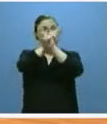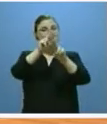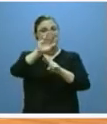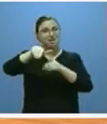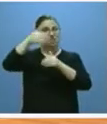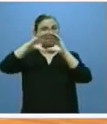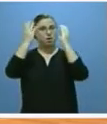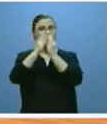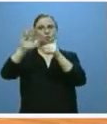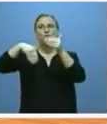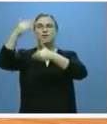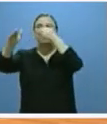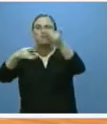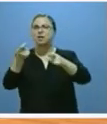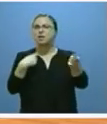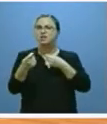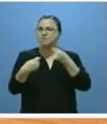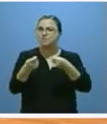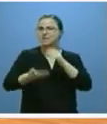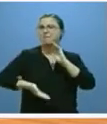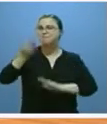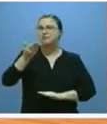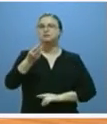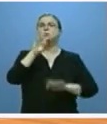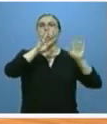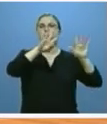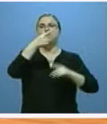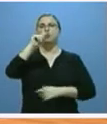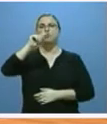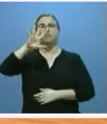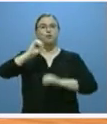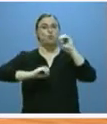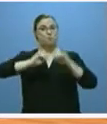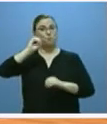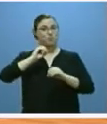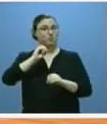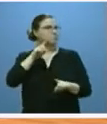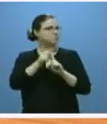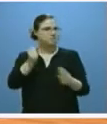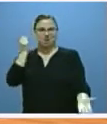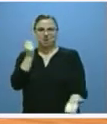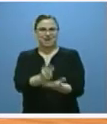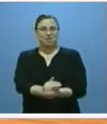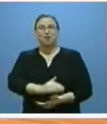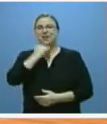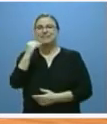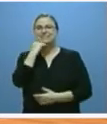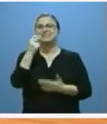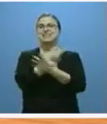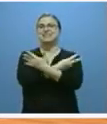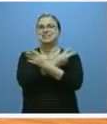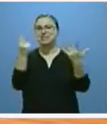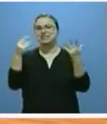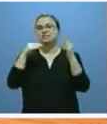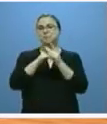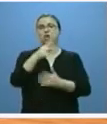exportaciones crecieron un 9,5% en 2016 marcando un nuevo récord de casi 17.200 millones de euros.